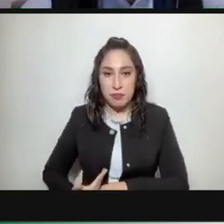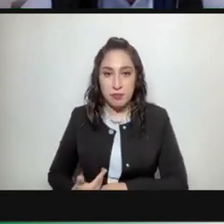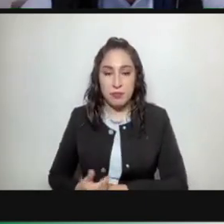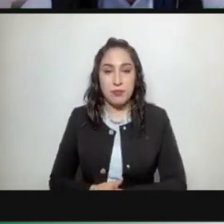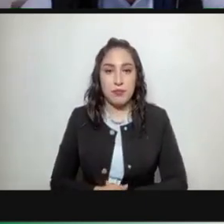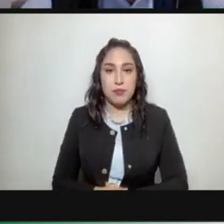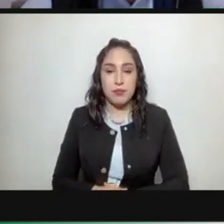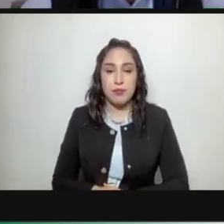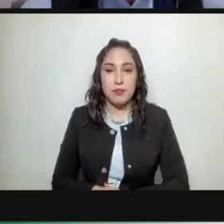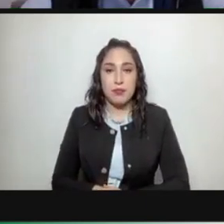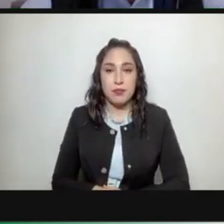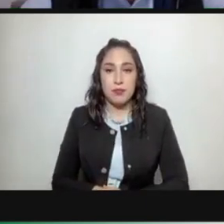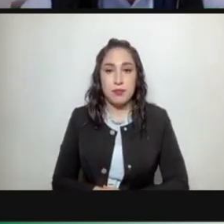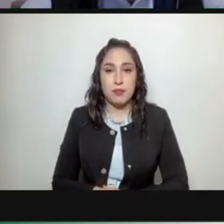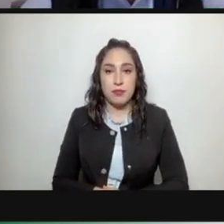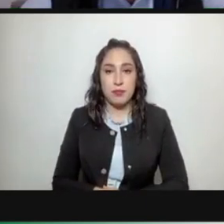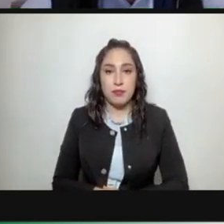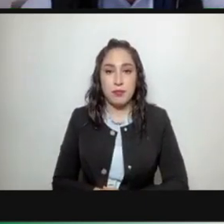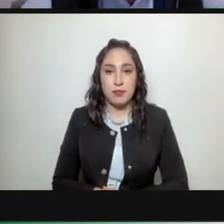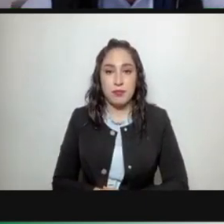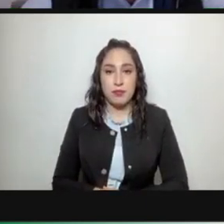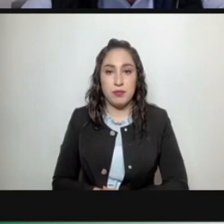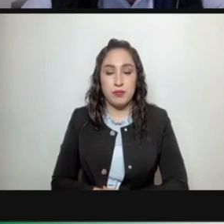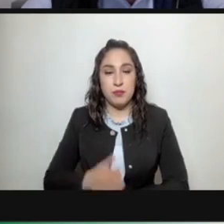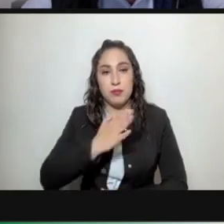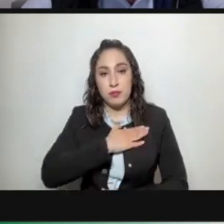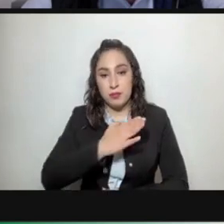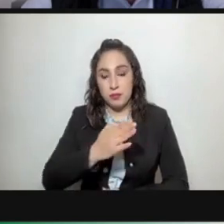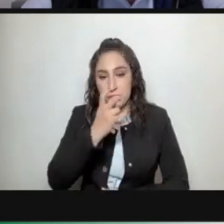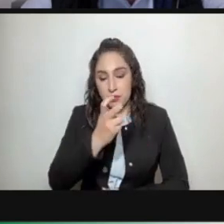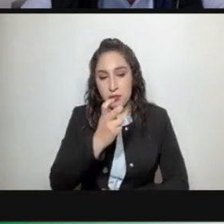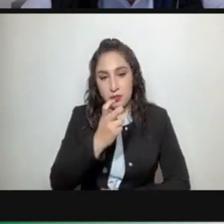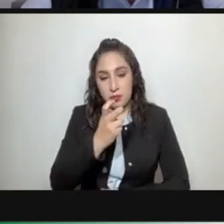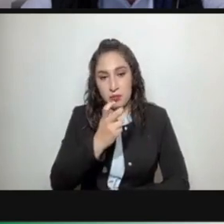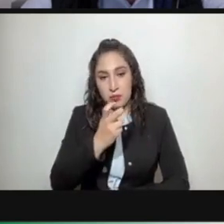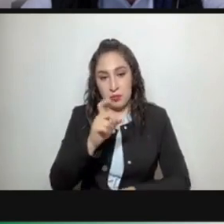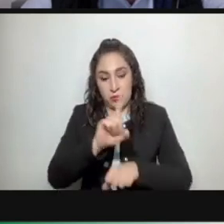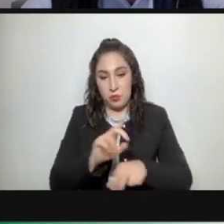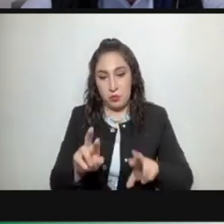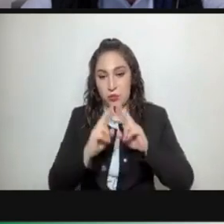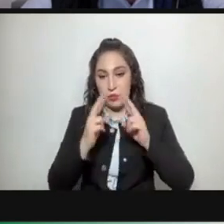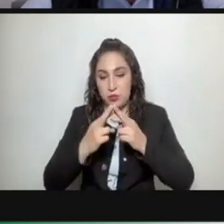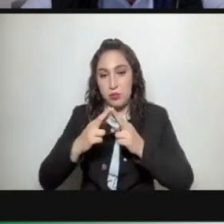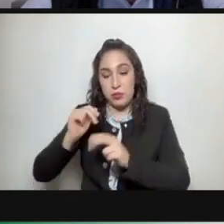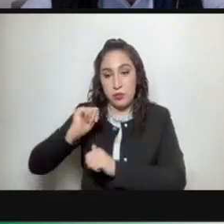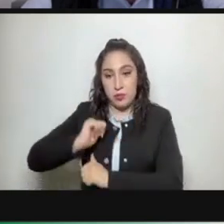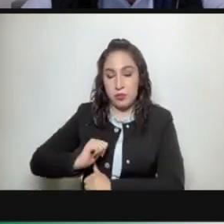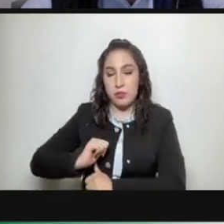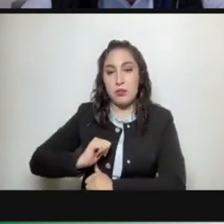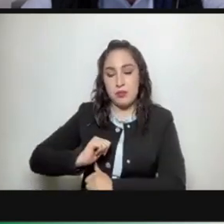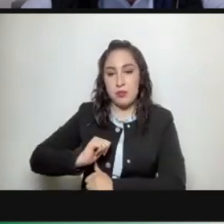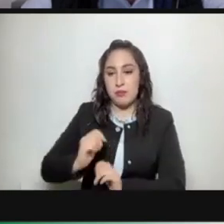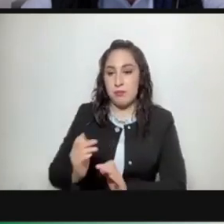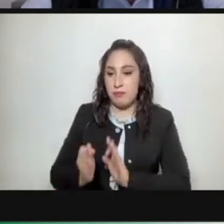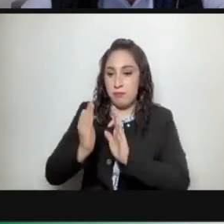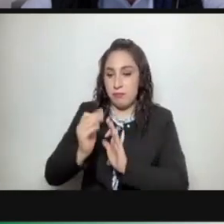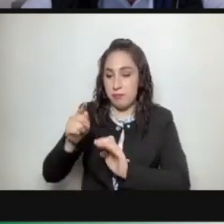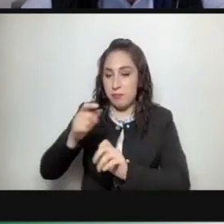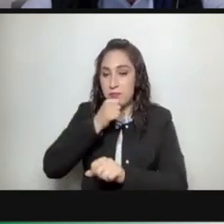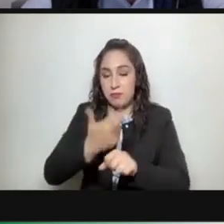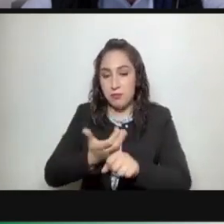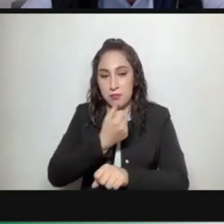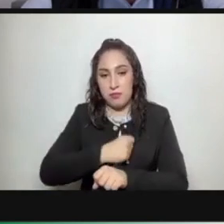secretario pues en frecuencia queda aprobada esta sesión de comparecencia que sea de manera presencial en el salón Everto